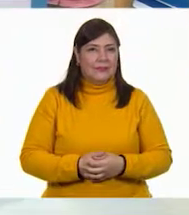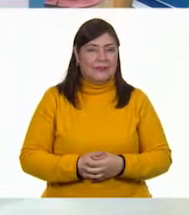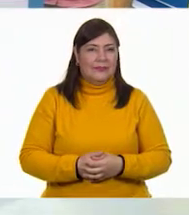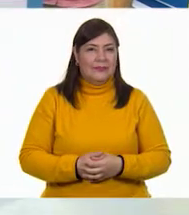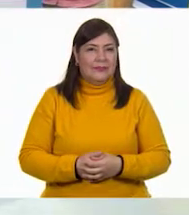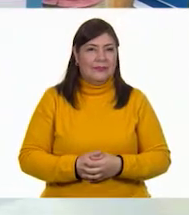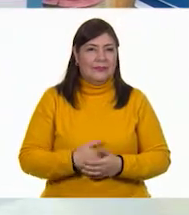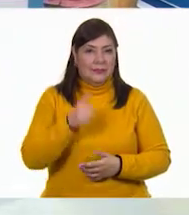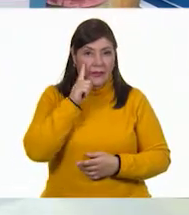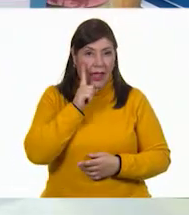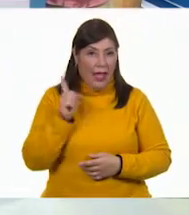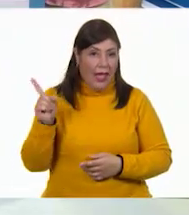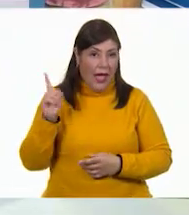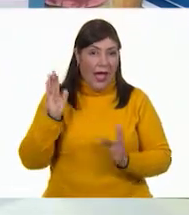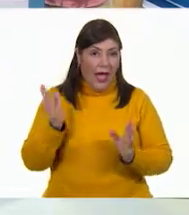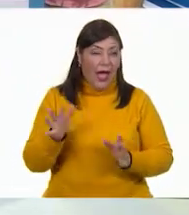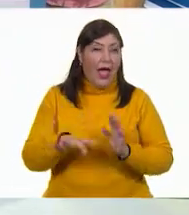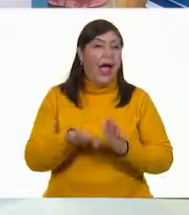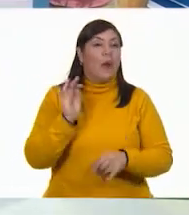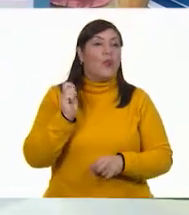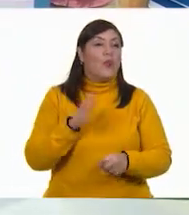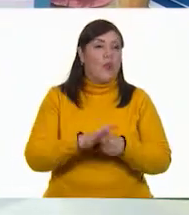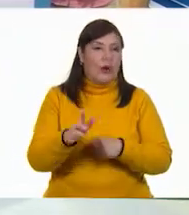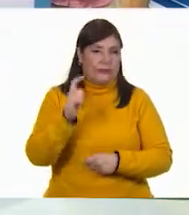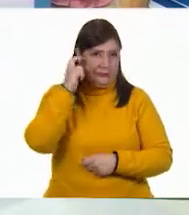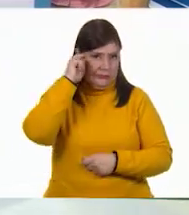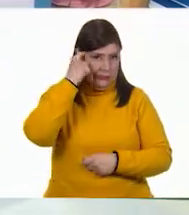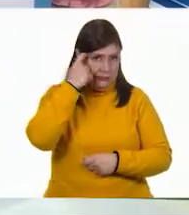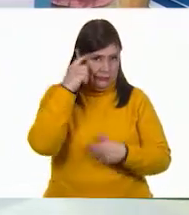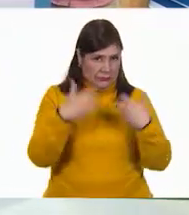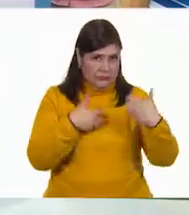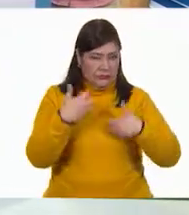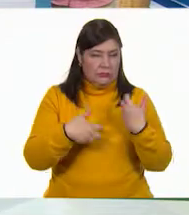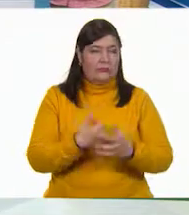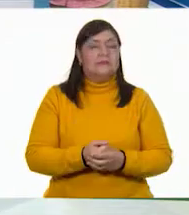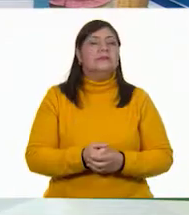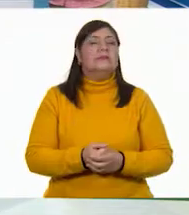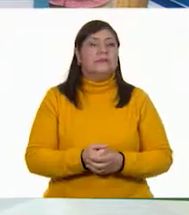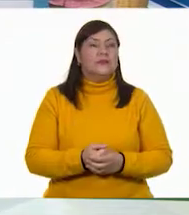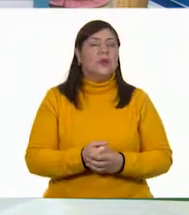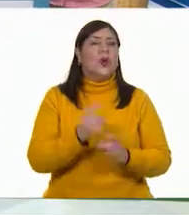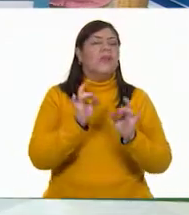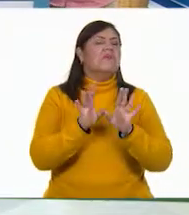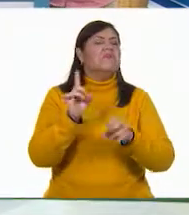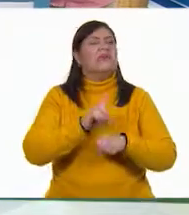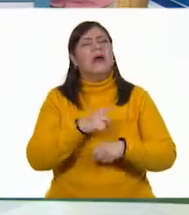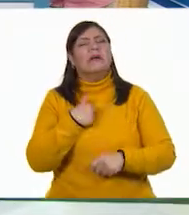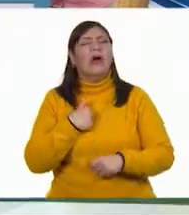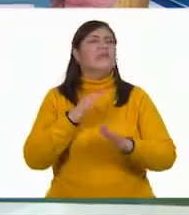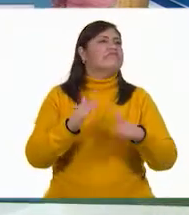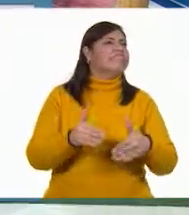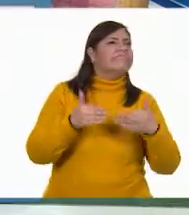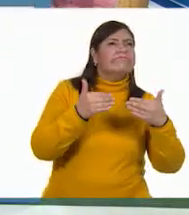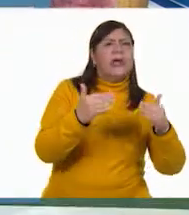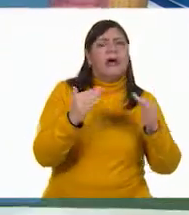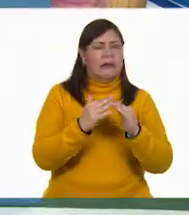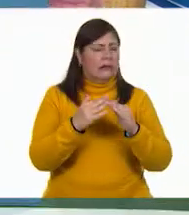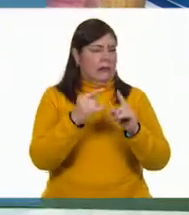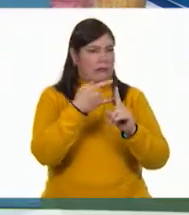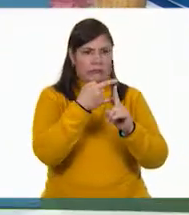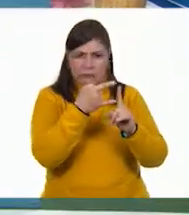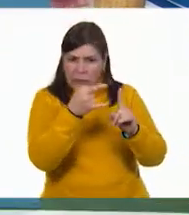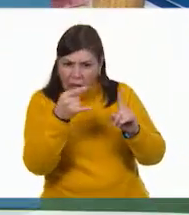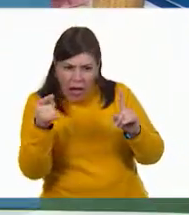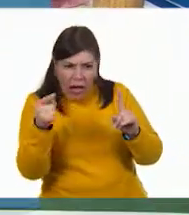Ah, ya lo tengo. Es el enojo. Ya lo tengo. Un día llegué a la casa y así encontré la puerta abierta.